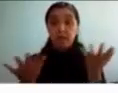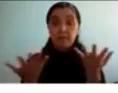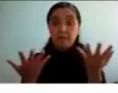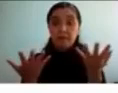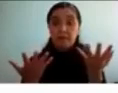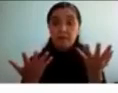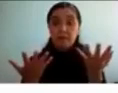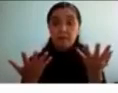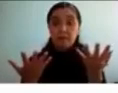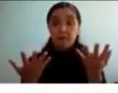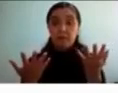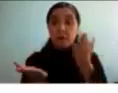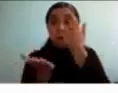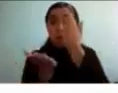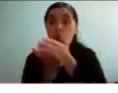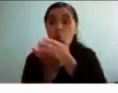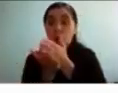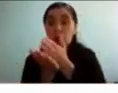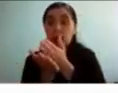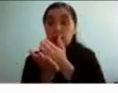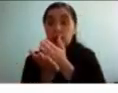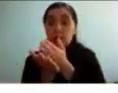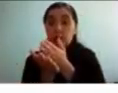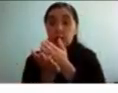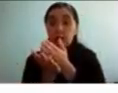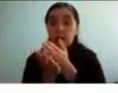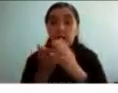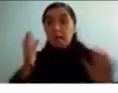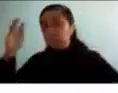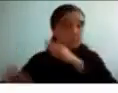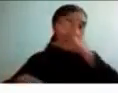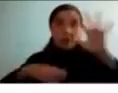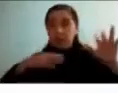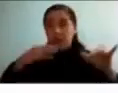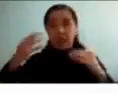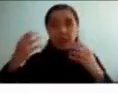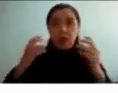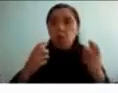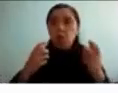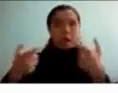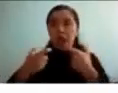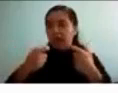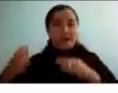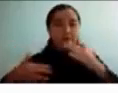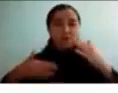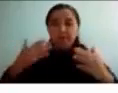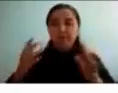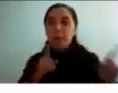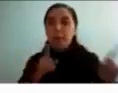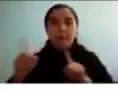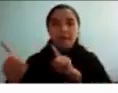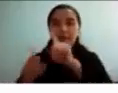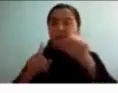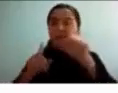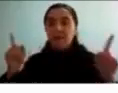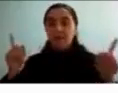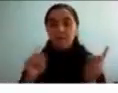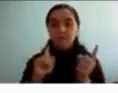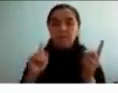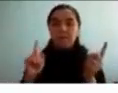comportamiento de absoluta hiperactividad y descontrol en cuanto al movimiento a un